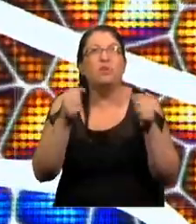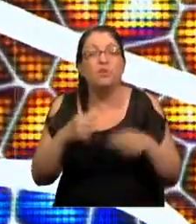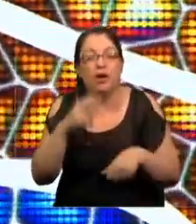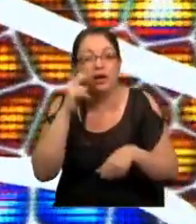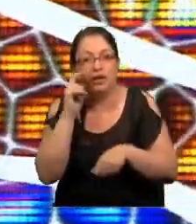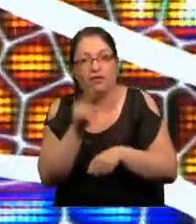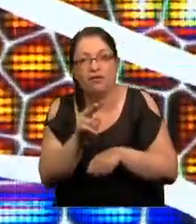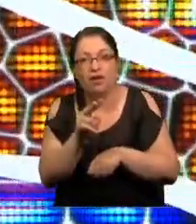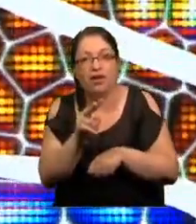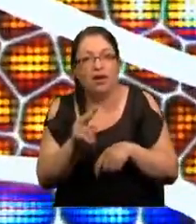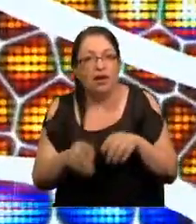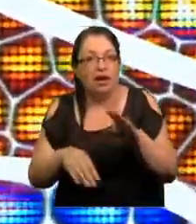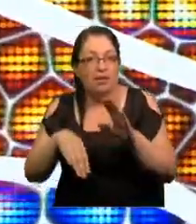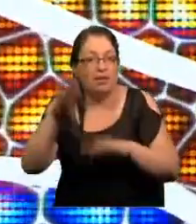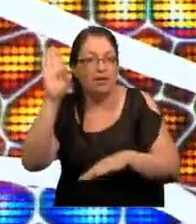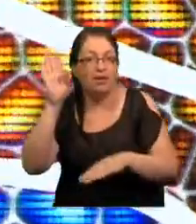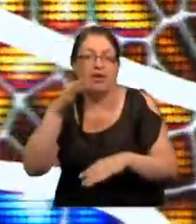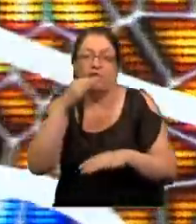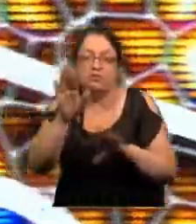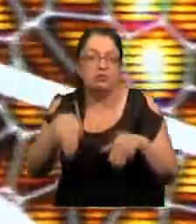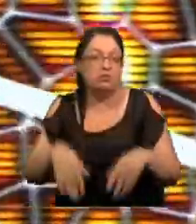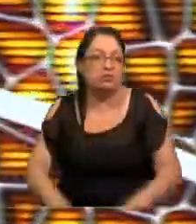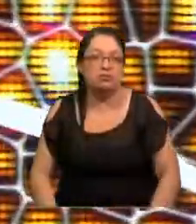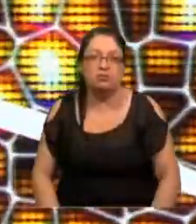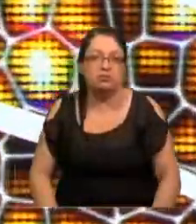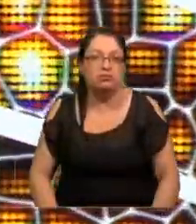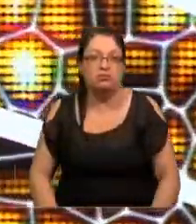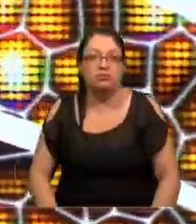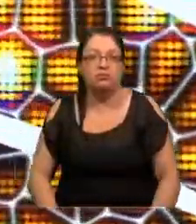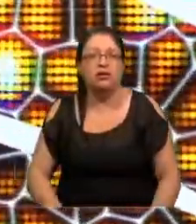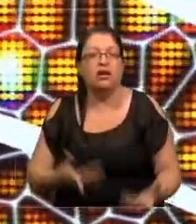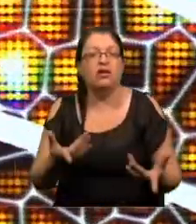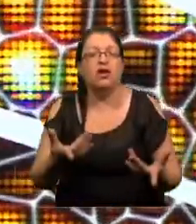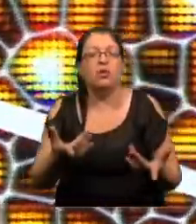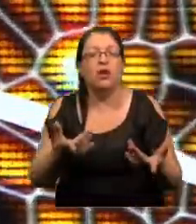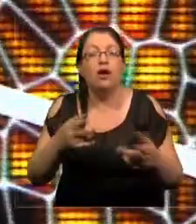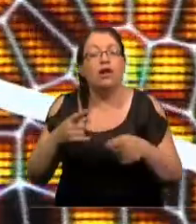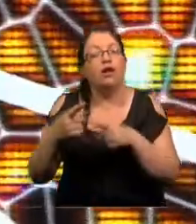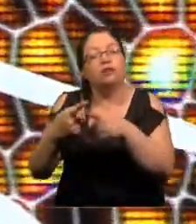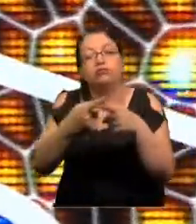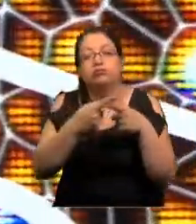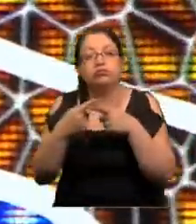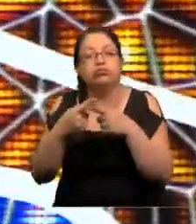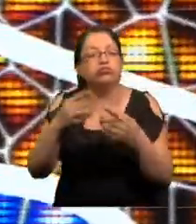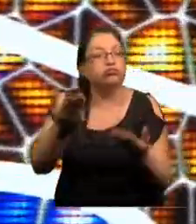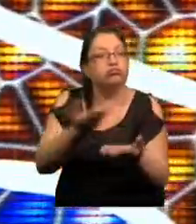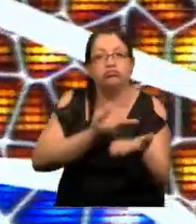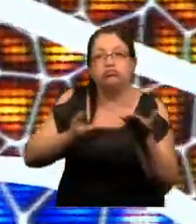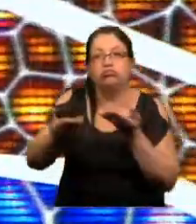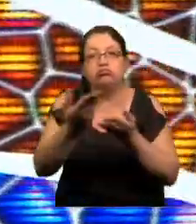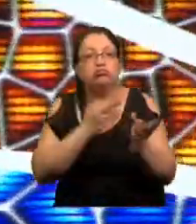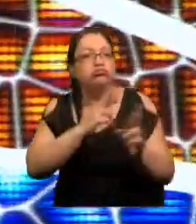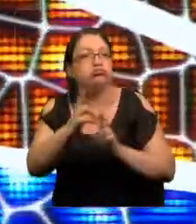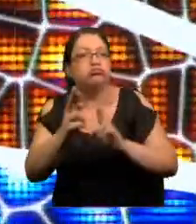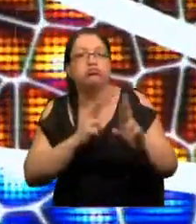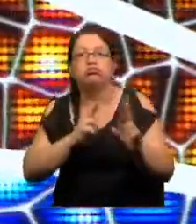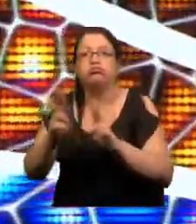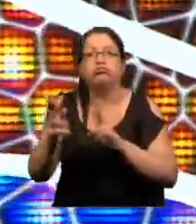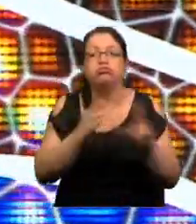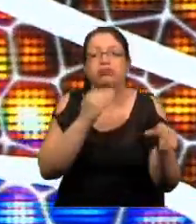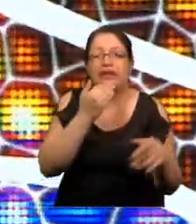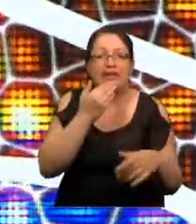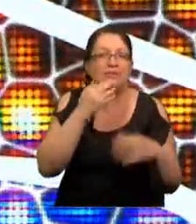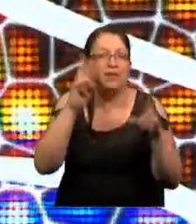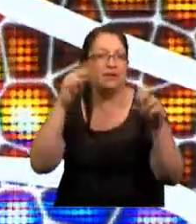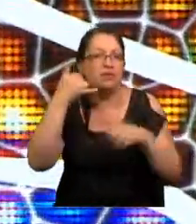que la mayoría dice lo mismo. Y la conectividad social, las conexiones de celulares están bien,